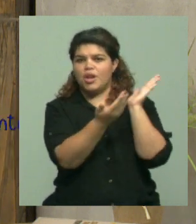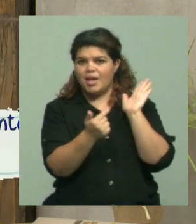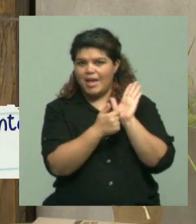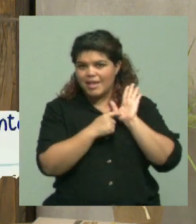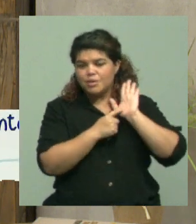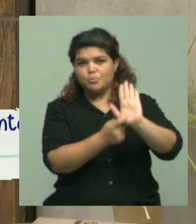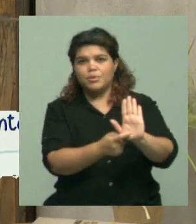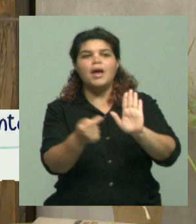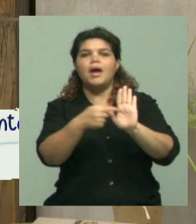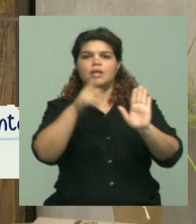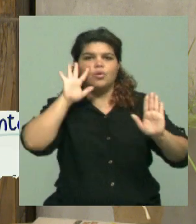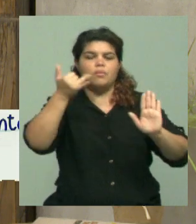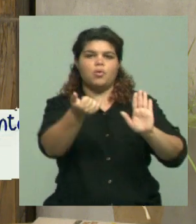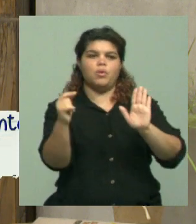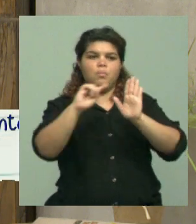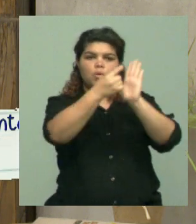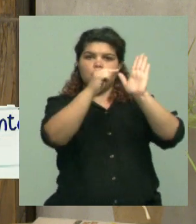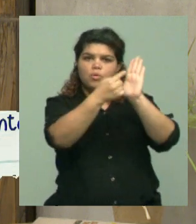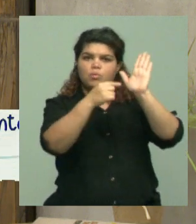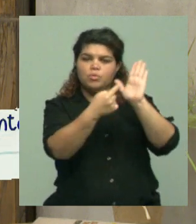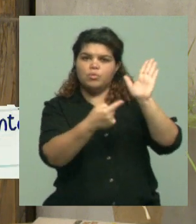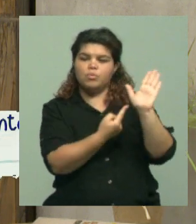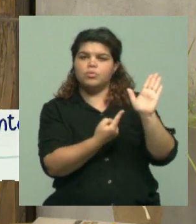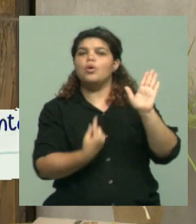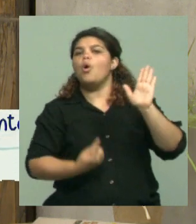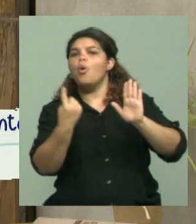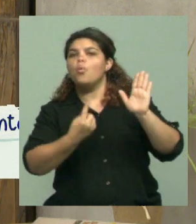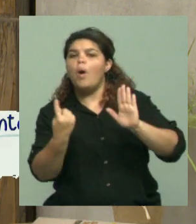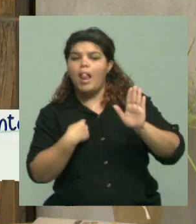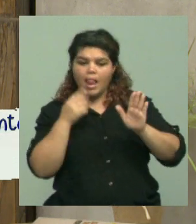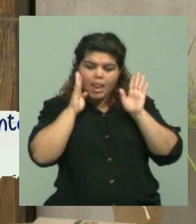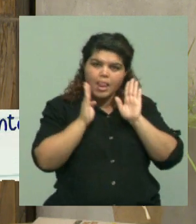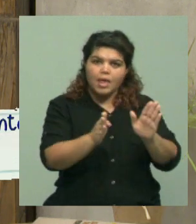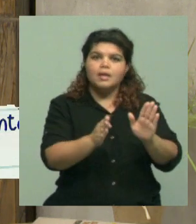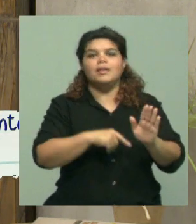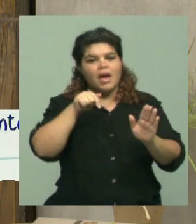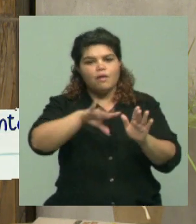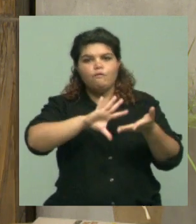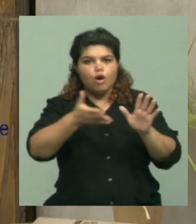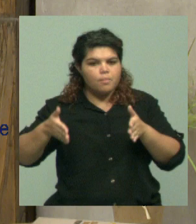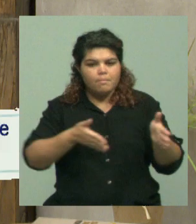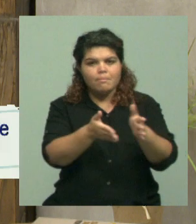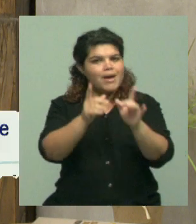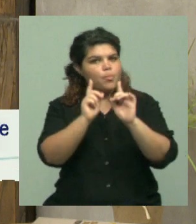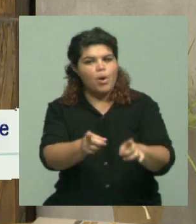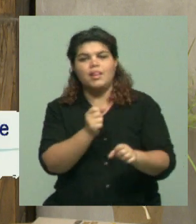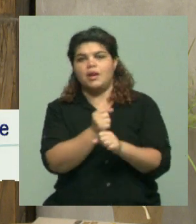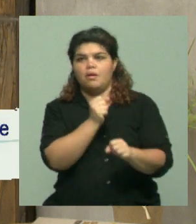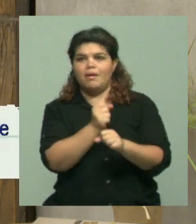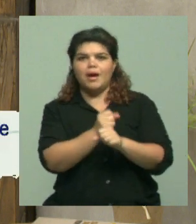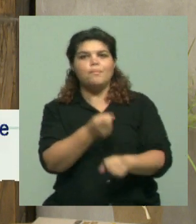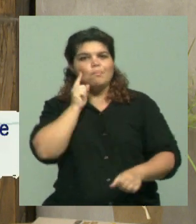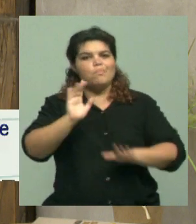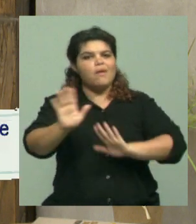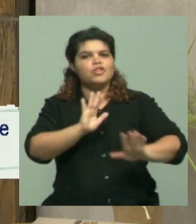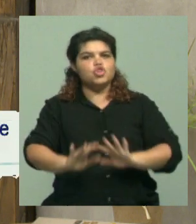Ahí pudimos identificar distintos antígenos inmunodominantes y continuamos trabajando con esa línea. Todavía no tenemos una vacuna para la prevención